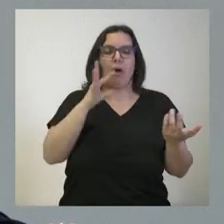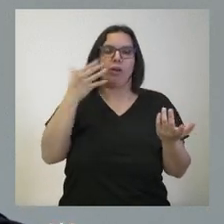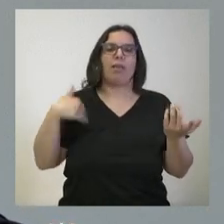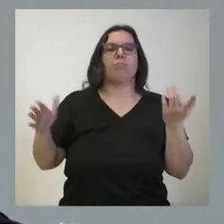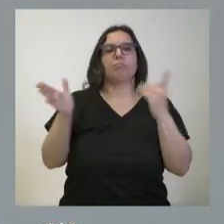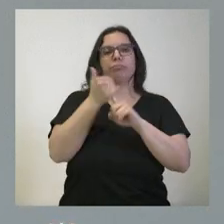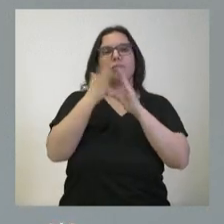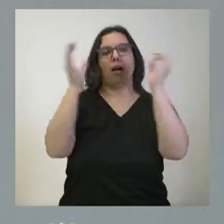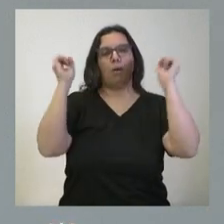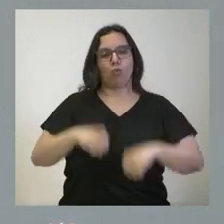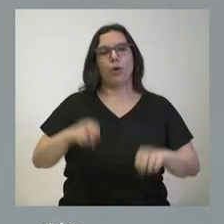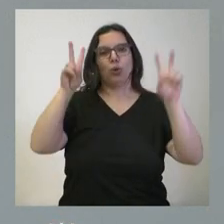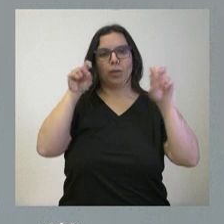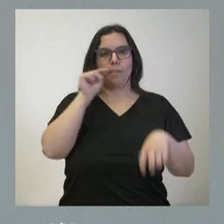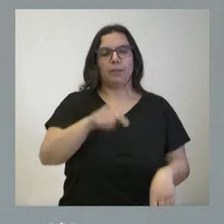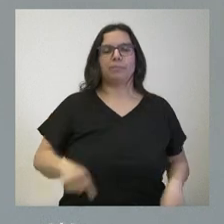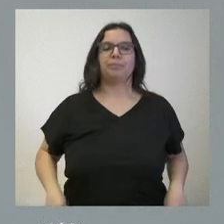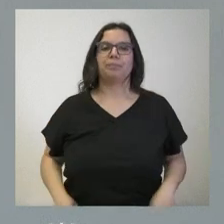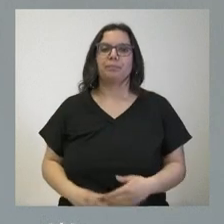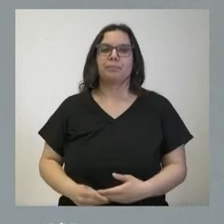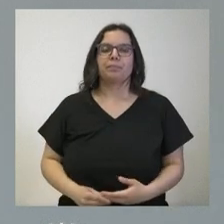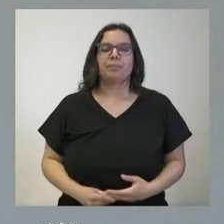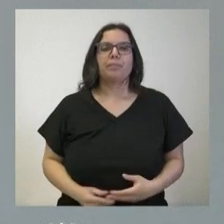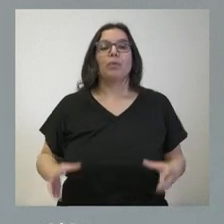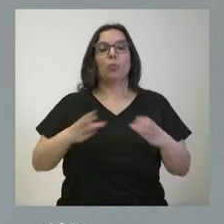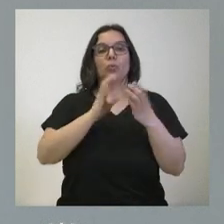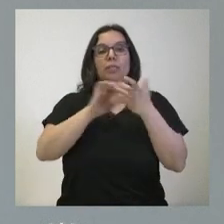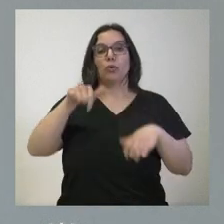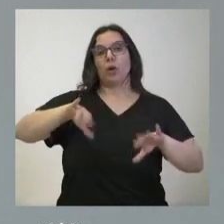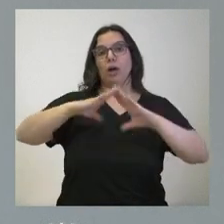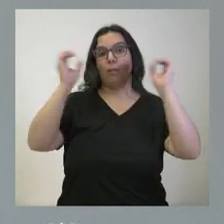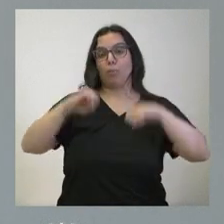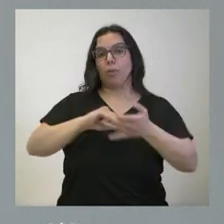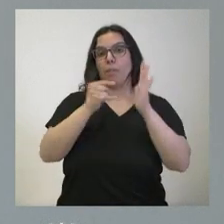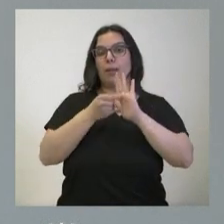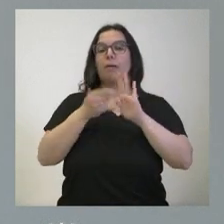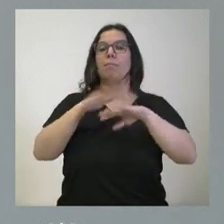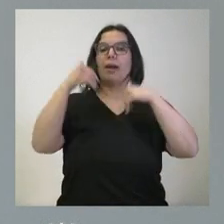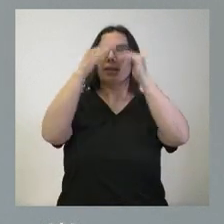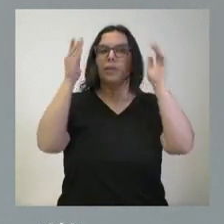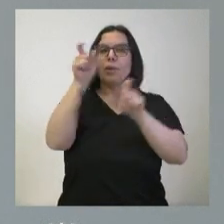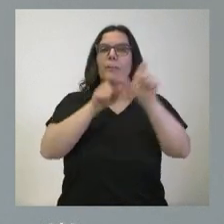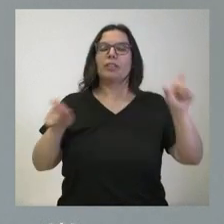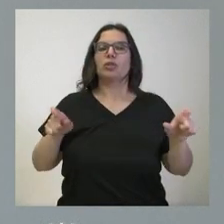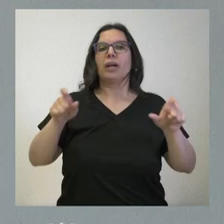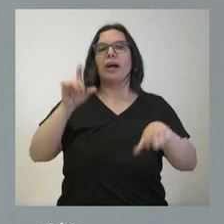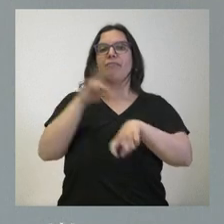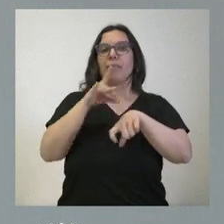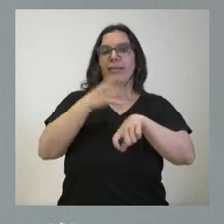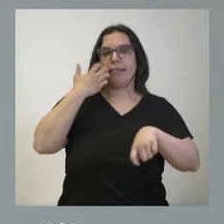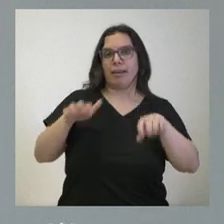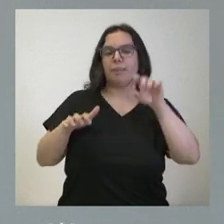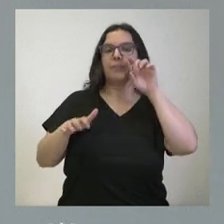a acuerdo en esa dirección. La Junta de Castilla León ha aprobado el plan para abordar la atención a las personas con enfermedades raras.